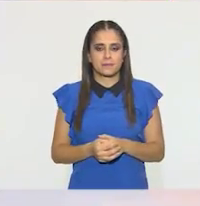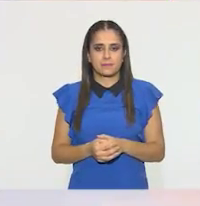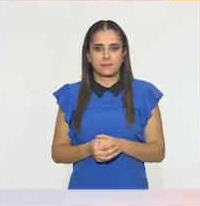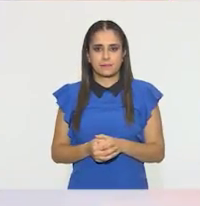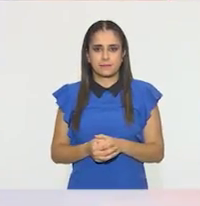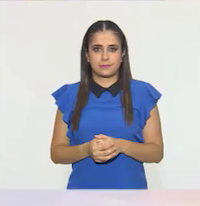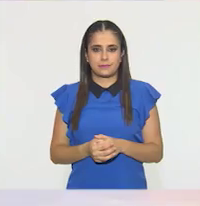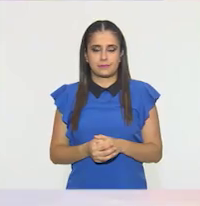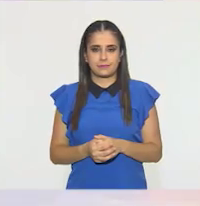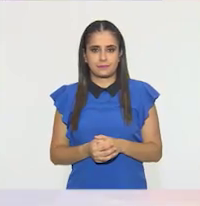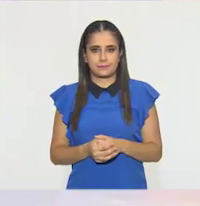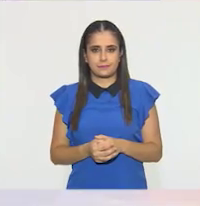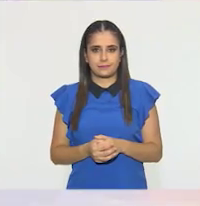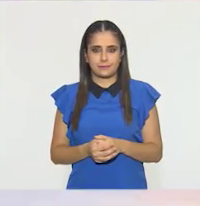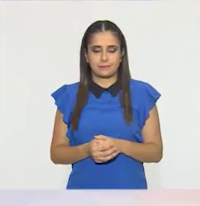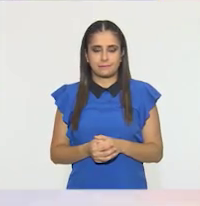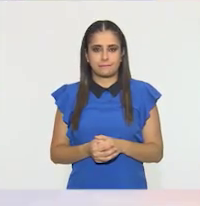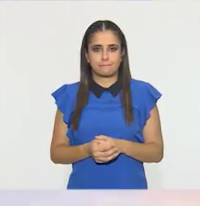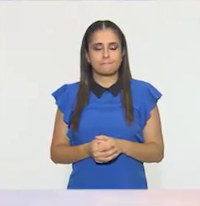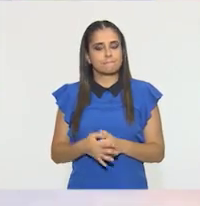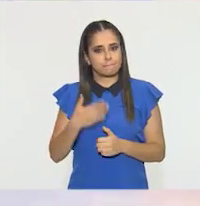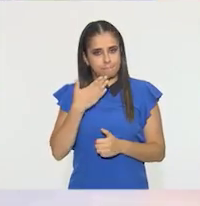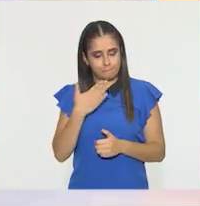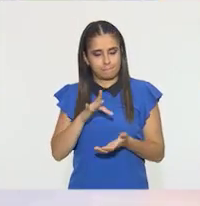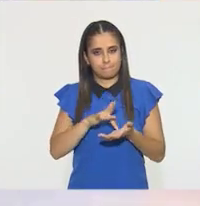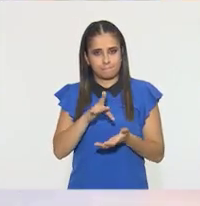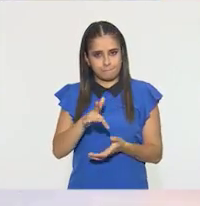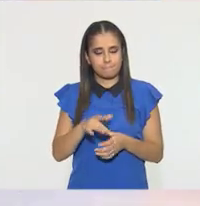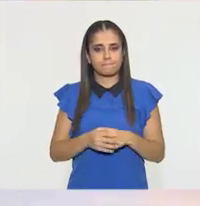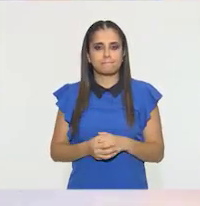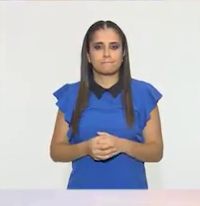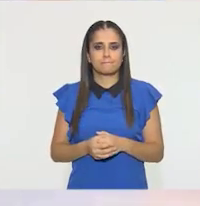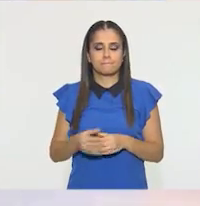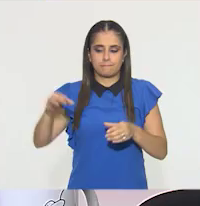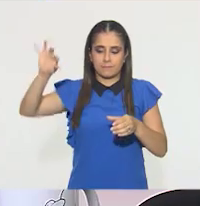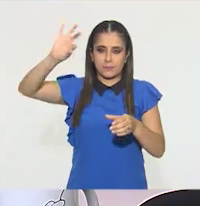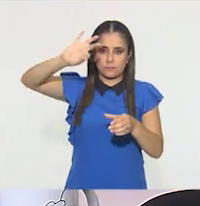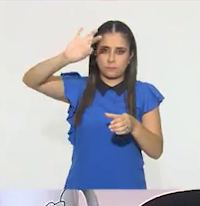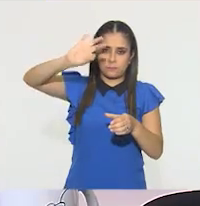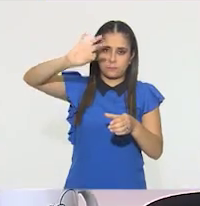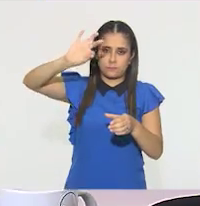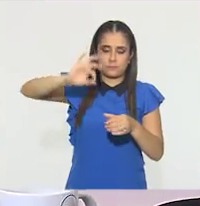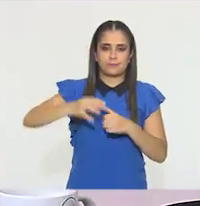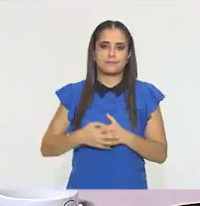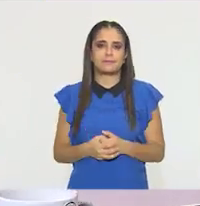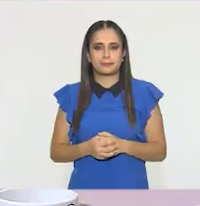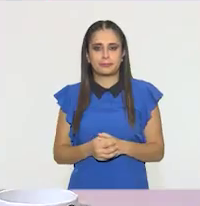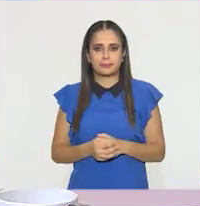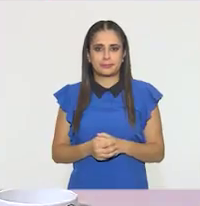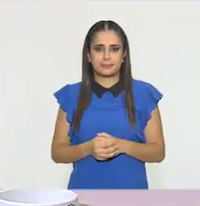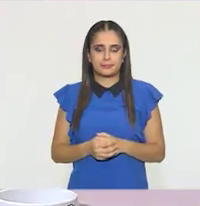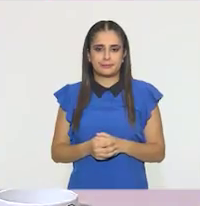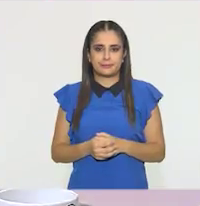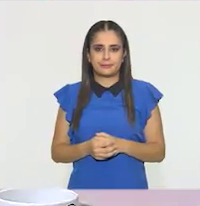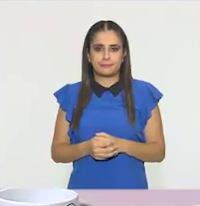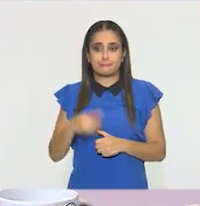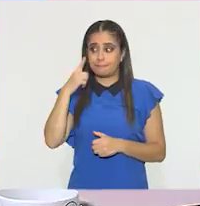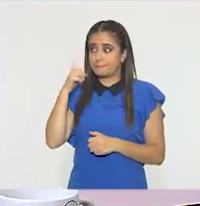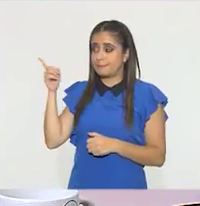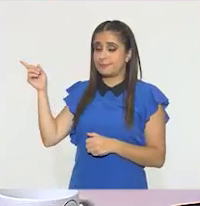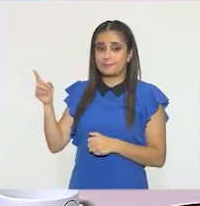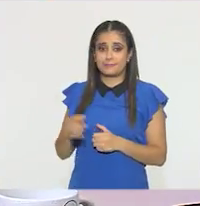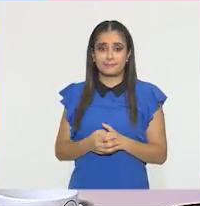va para acá adentro. Esta la tengo. Muchas gracias. Y echamos un piquitín. Ay, ahí se ve como cae.